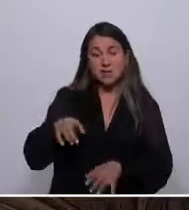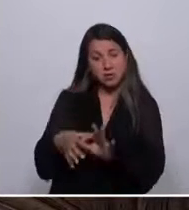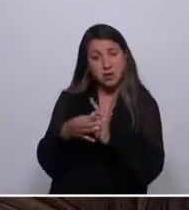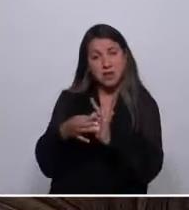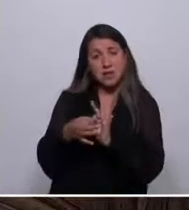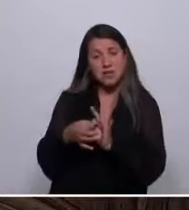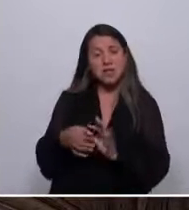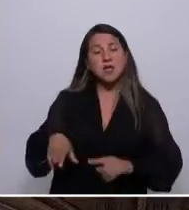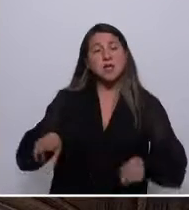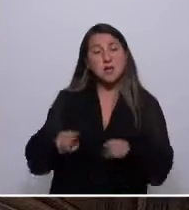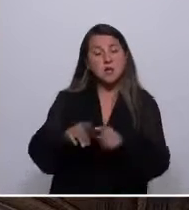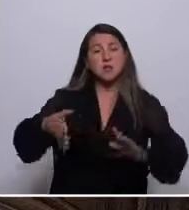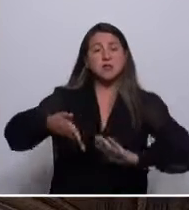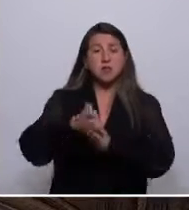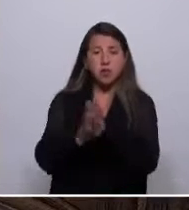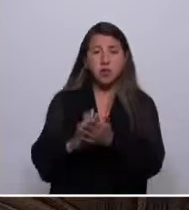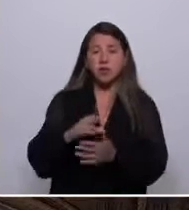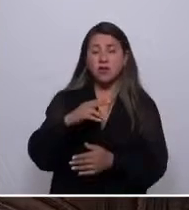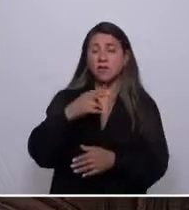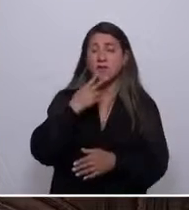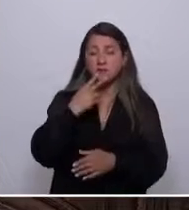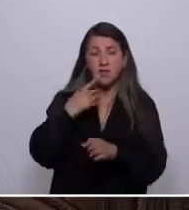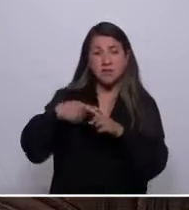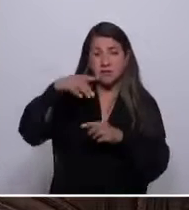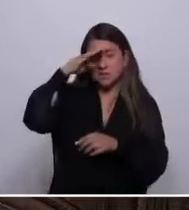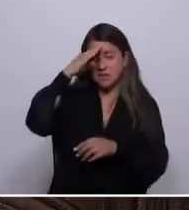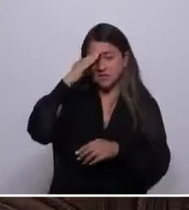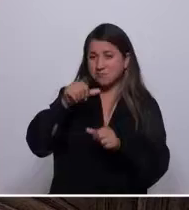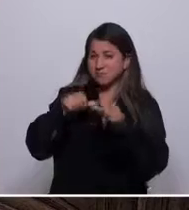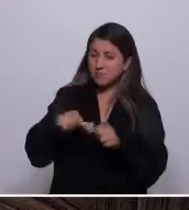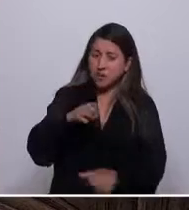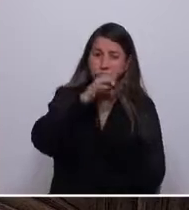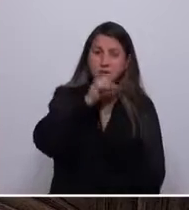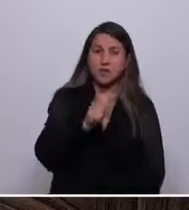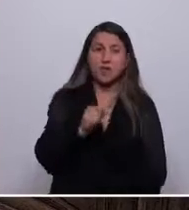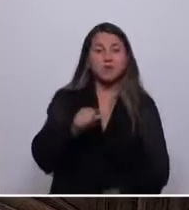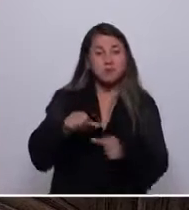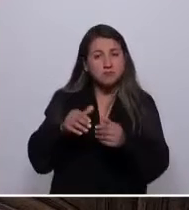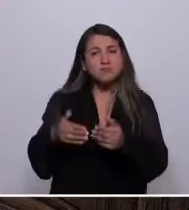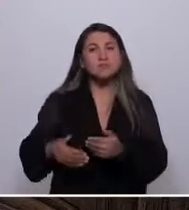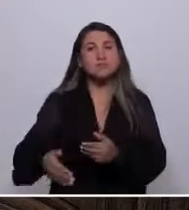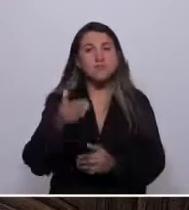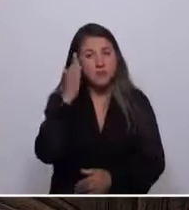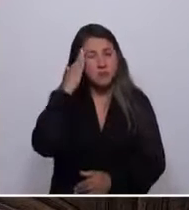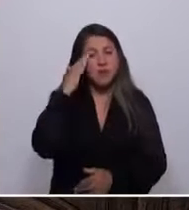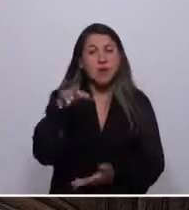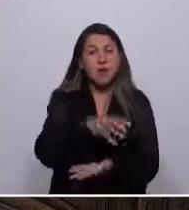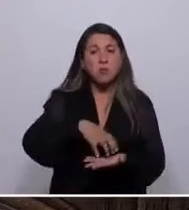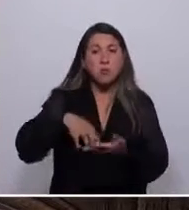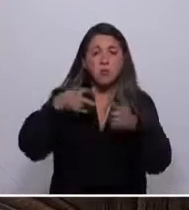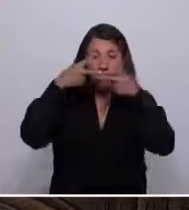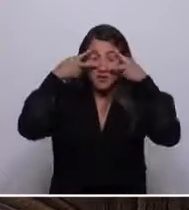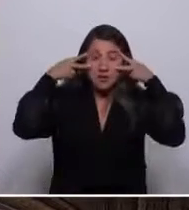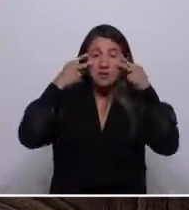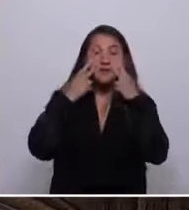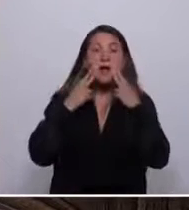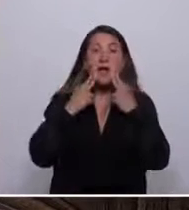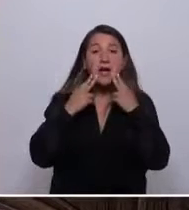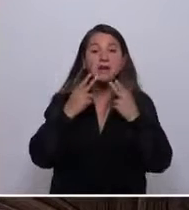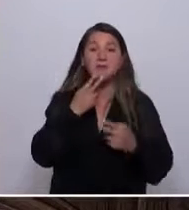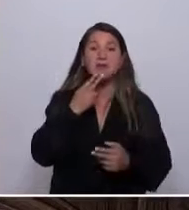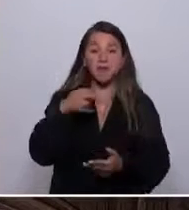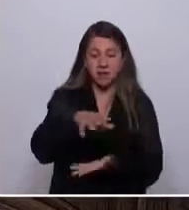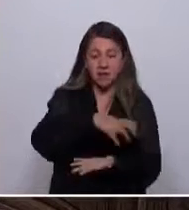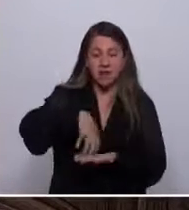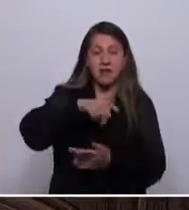pese a todo lo vivido resistieron y mantuvieron viva nuestra memoria como pueblo. Los yaganes, habitantes de nuestras tierras,